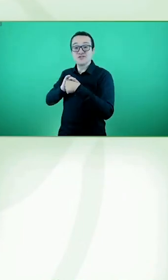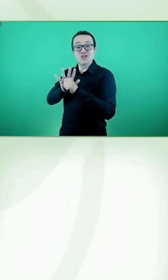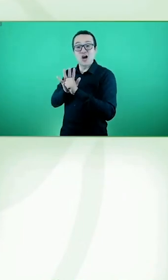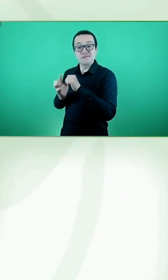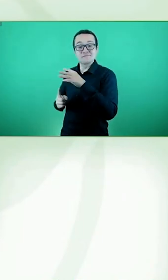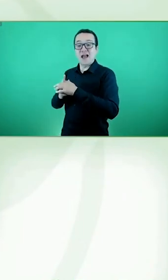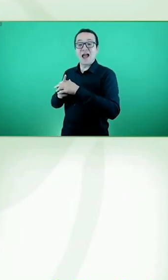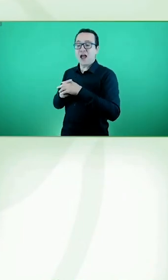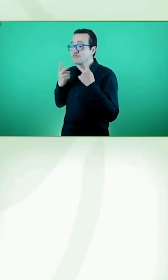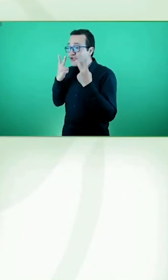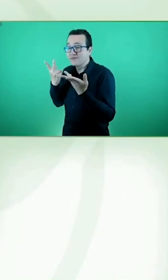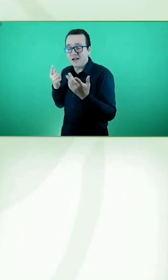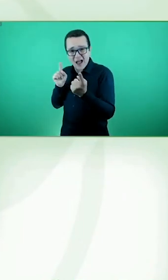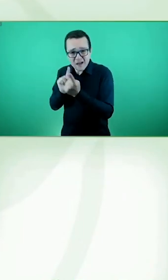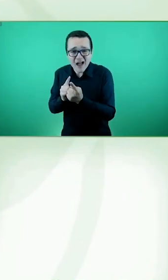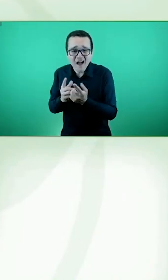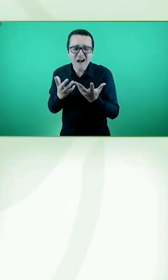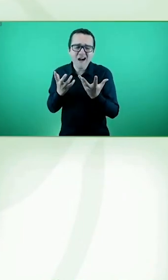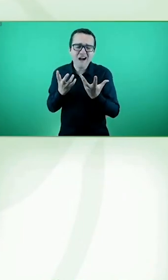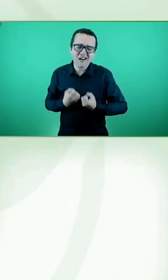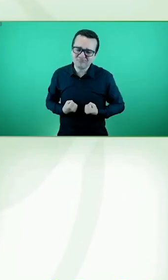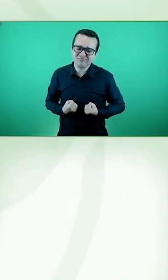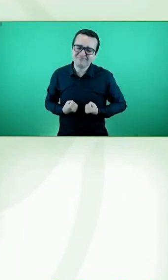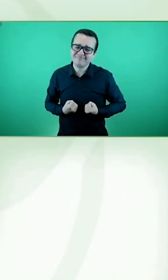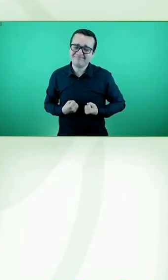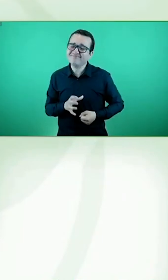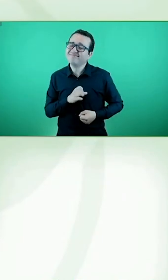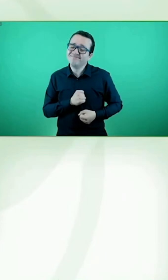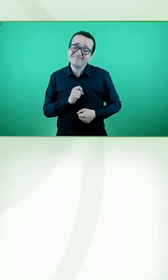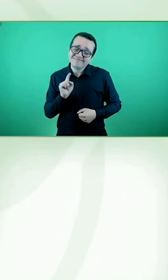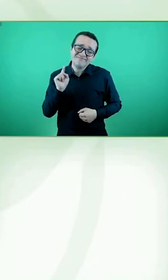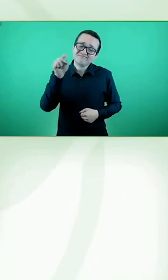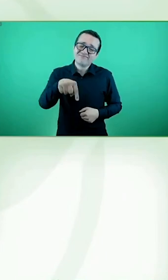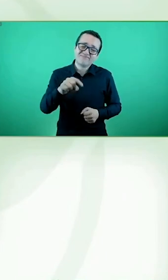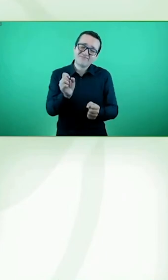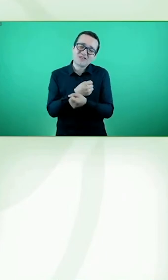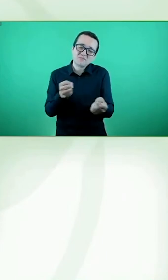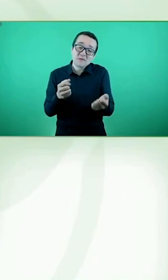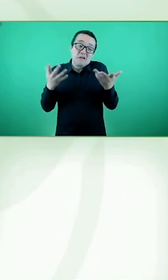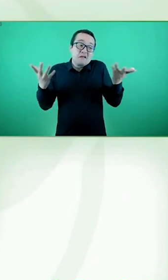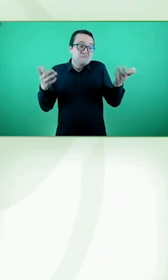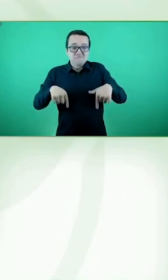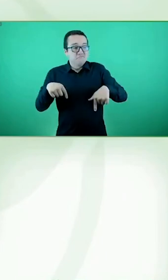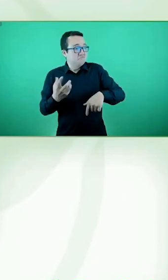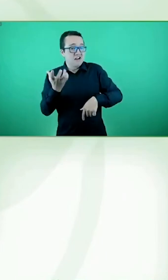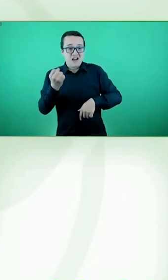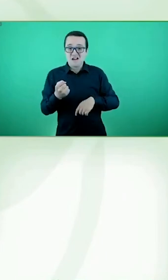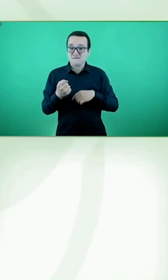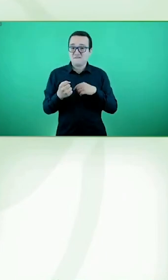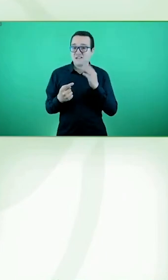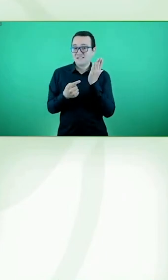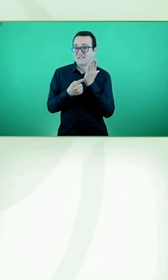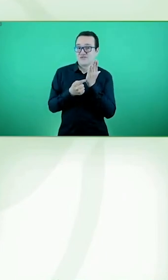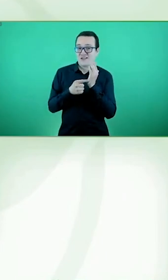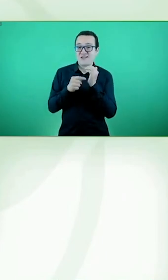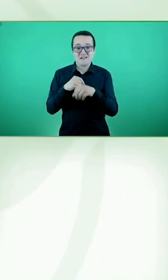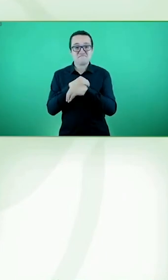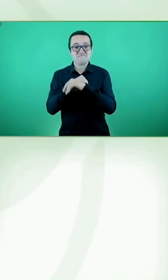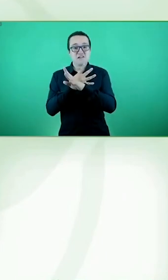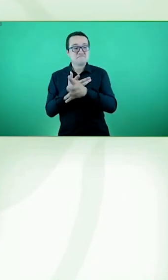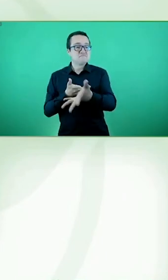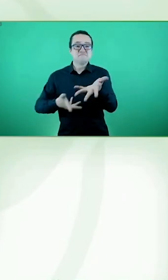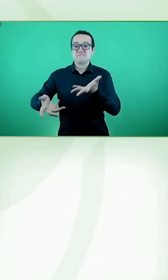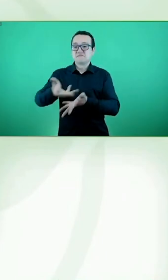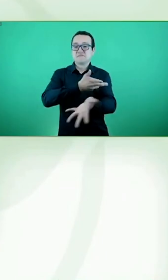muchísima pena no poder estar ahí presencialmente. Pero bueno, las nuevas tecnologías nos permiten que os pueda acompañar aún así en la distancia.